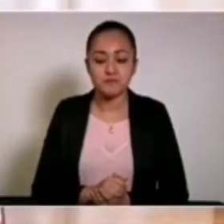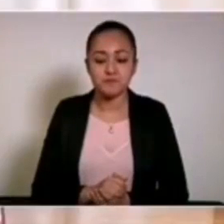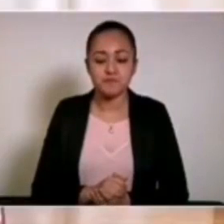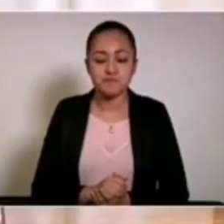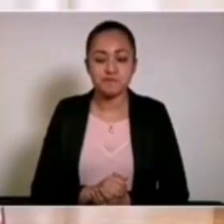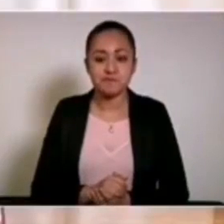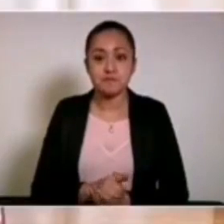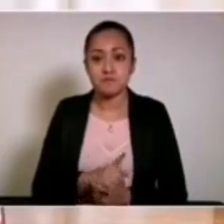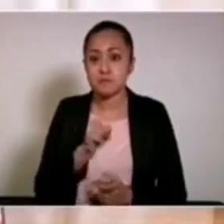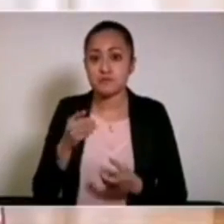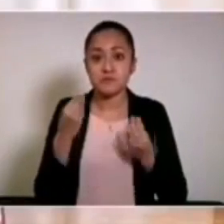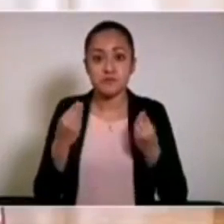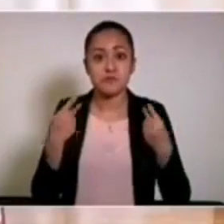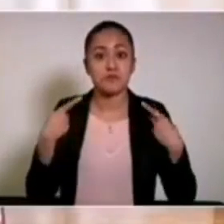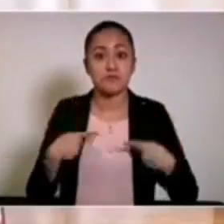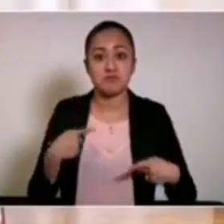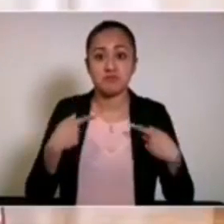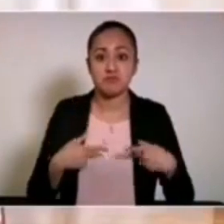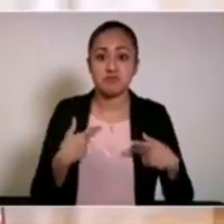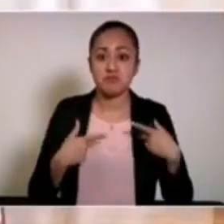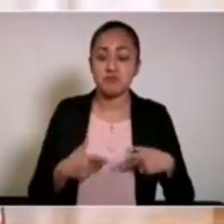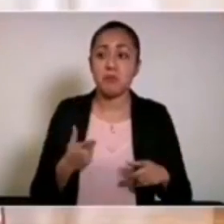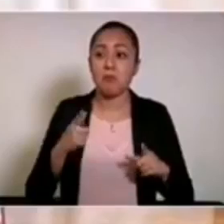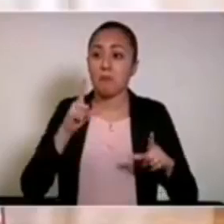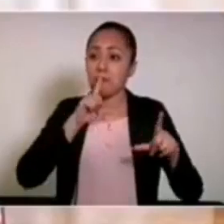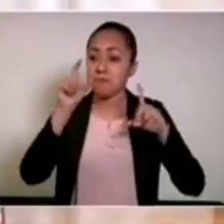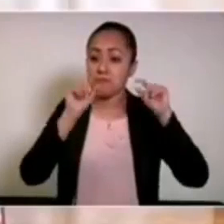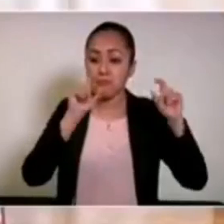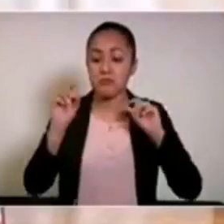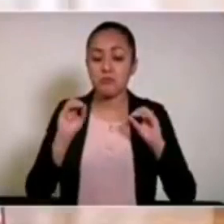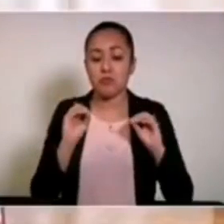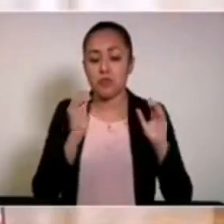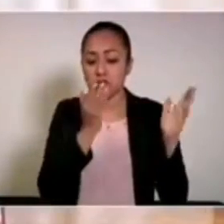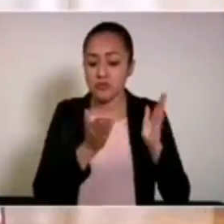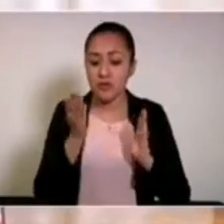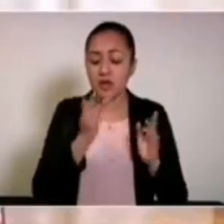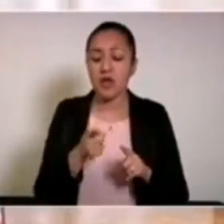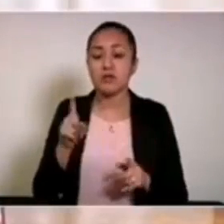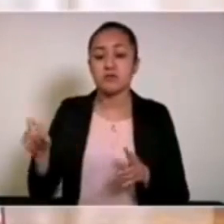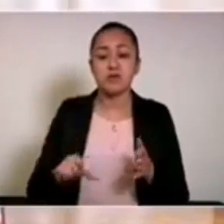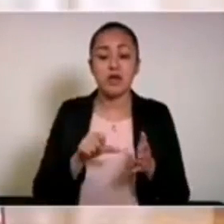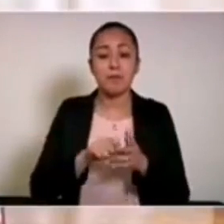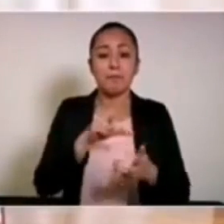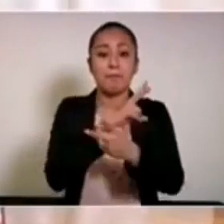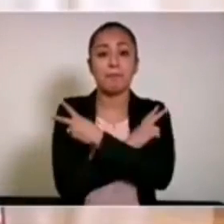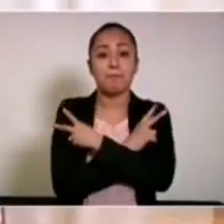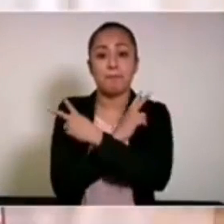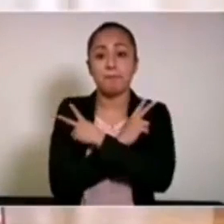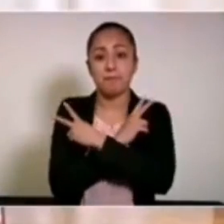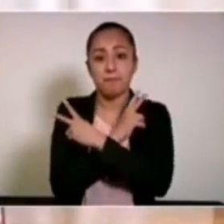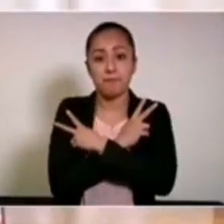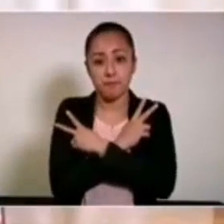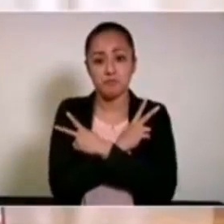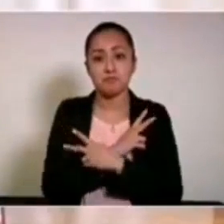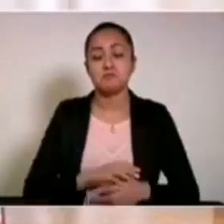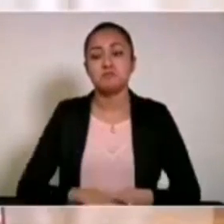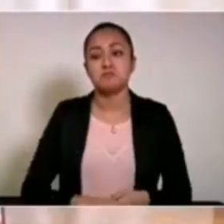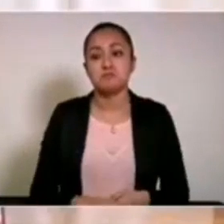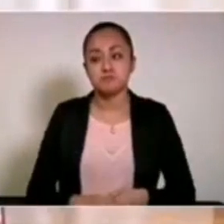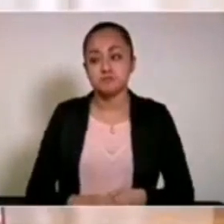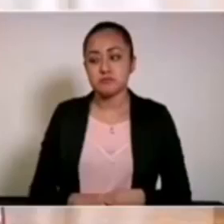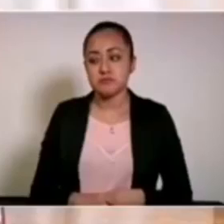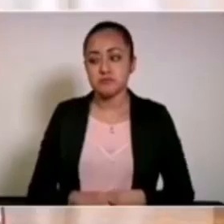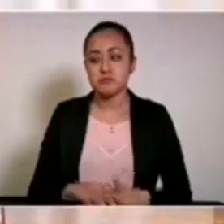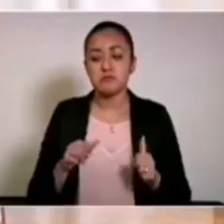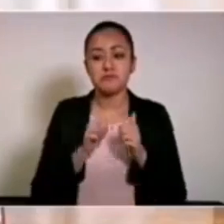muchas gentes están yendo o llegando a centros vacacionales y con